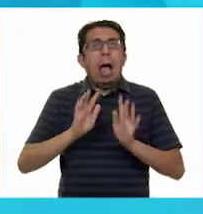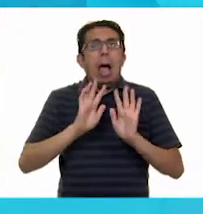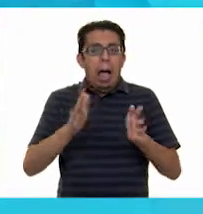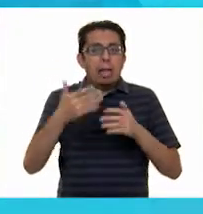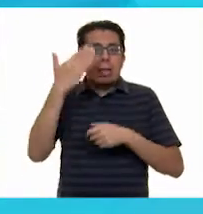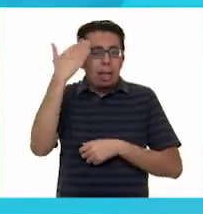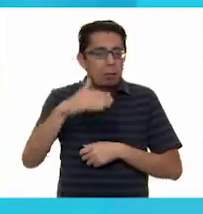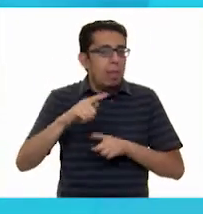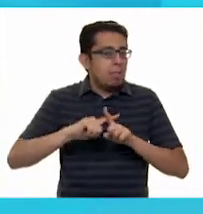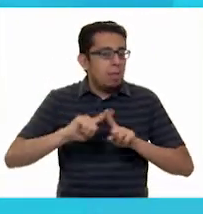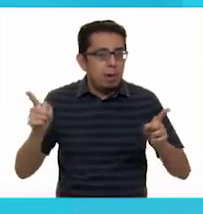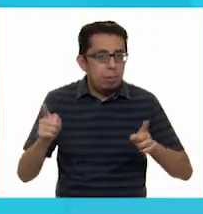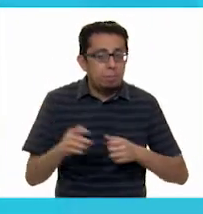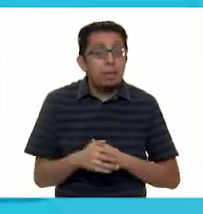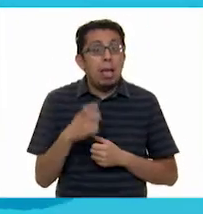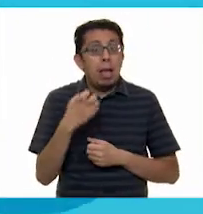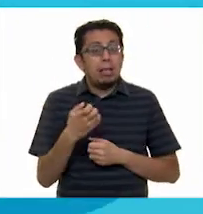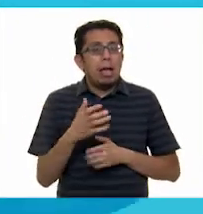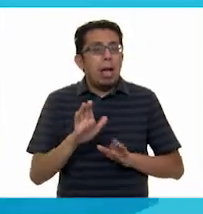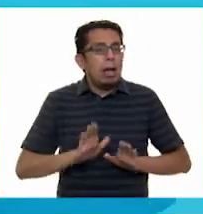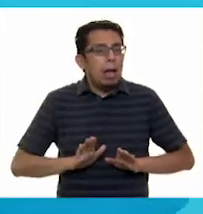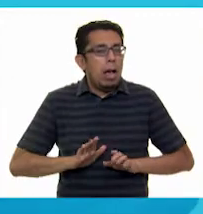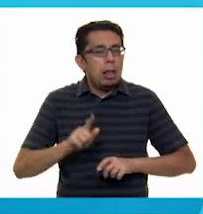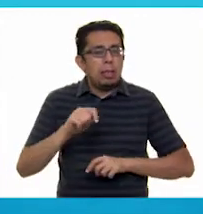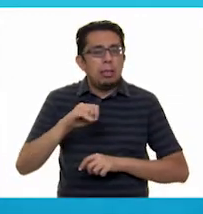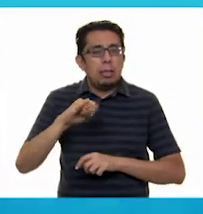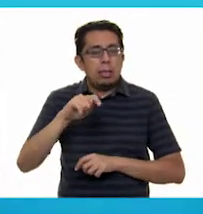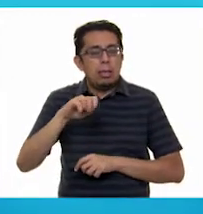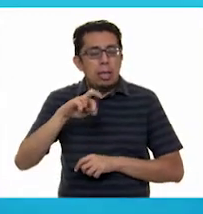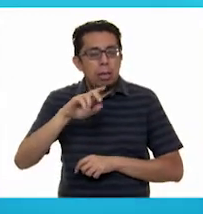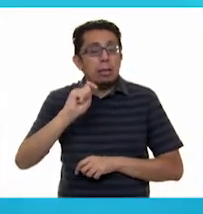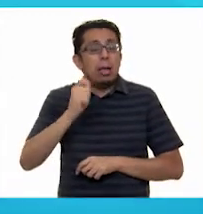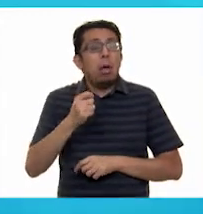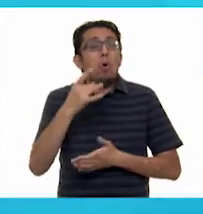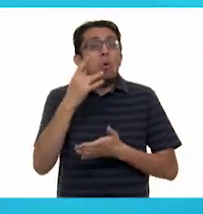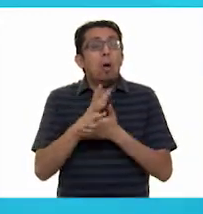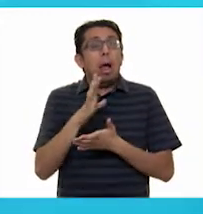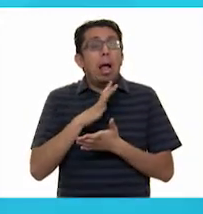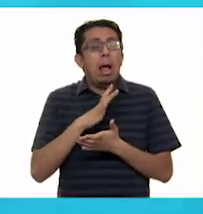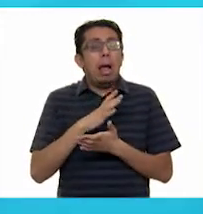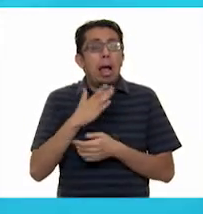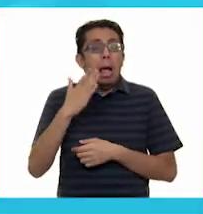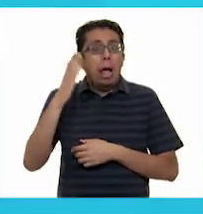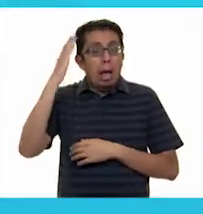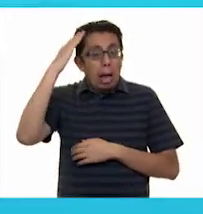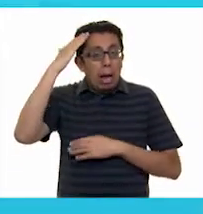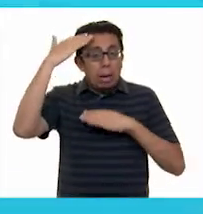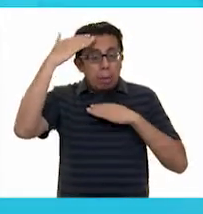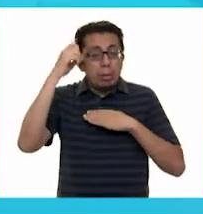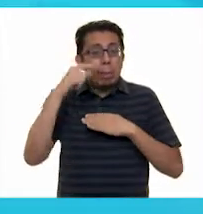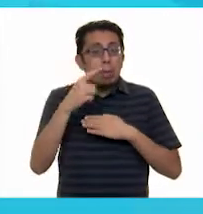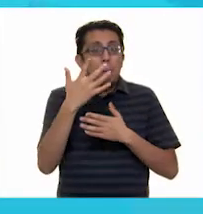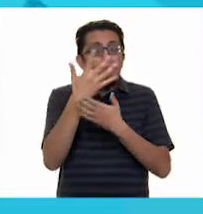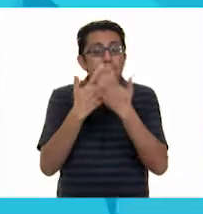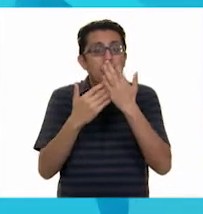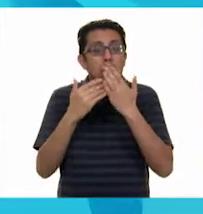mismo. Otra característica de los títeres es que solo tienen cabeza, manos y una parte del torso.